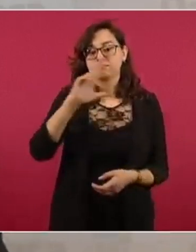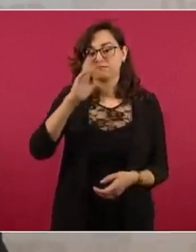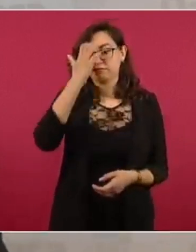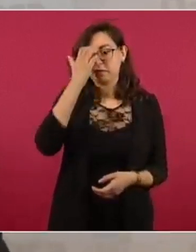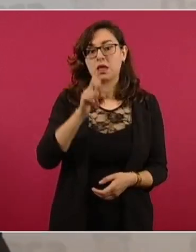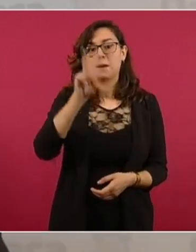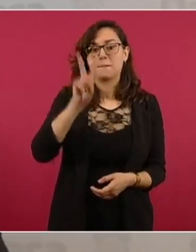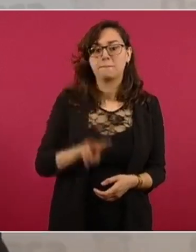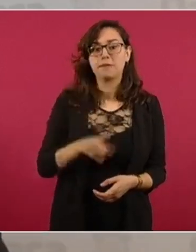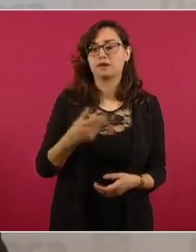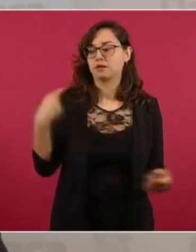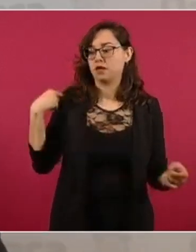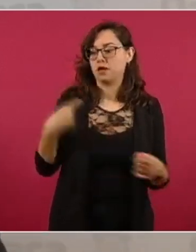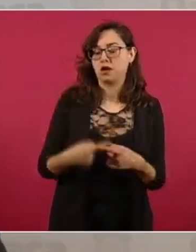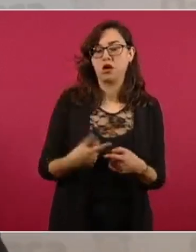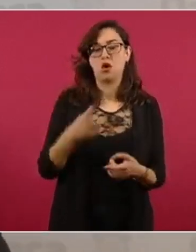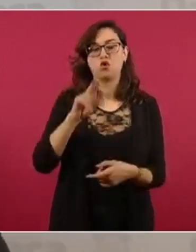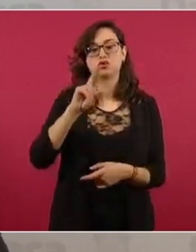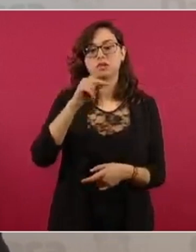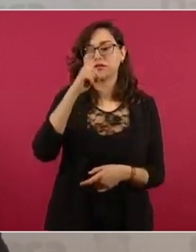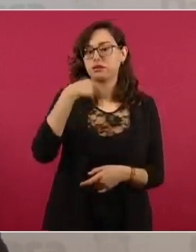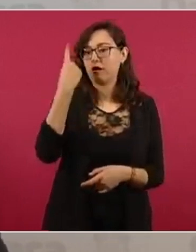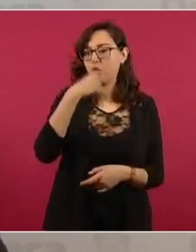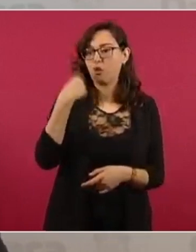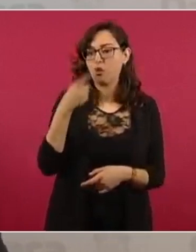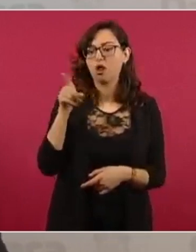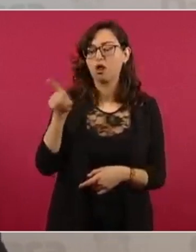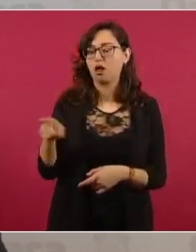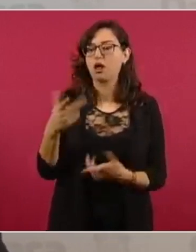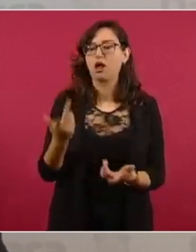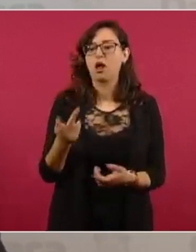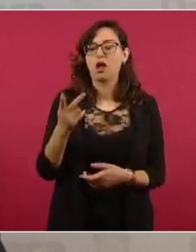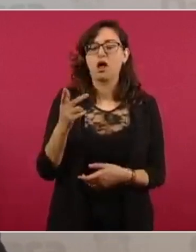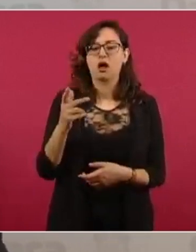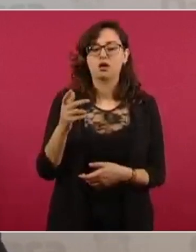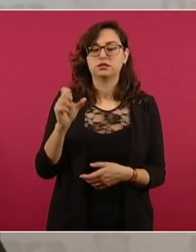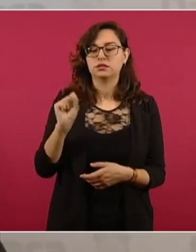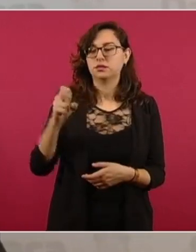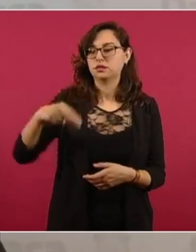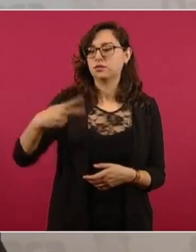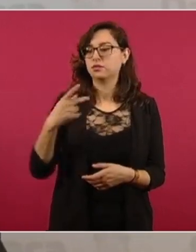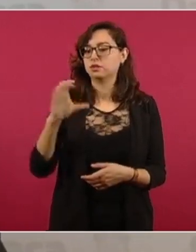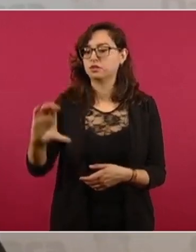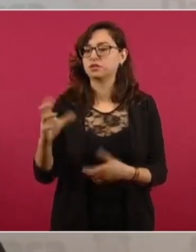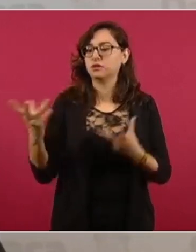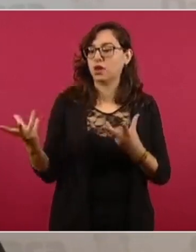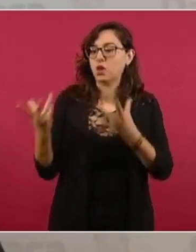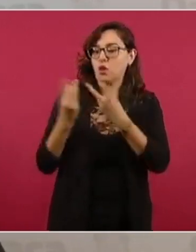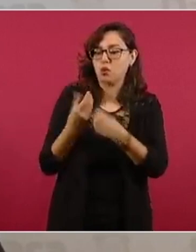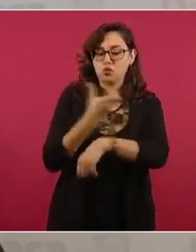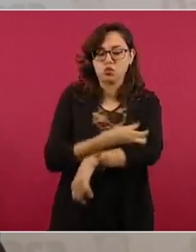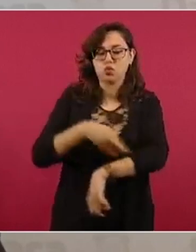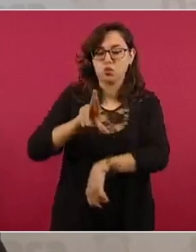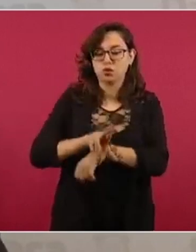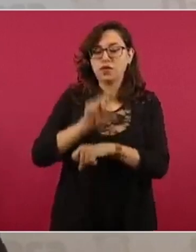haciendo desde hace ya más de 80 horas con la directora de Protección Civil y, por supuesto, con el general Leana, encargado de la octava